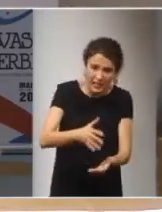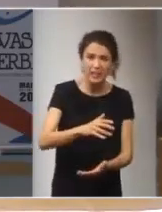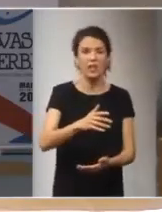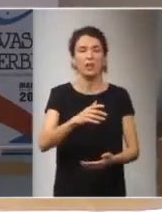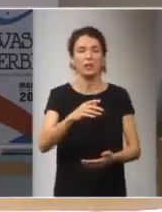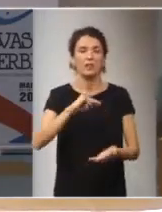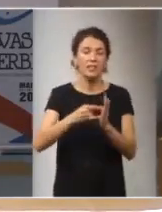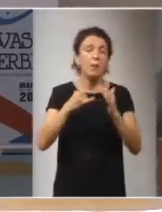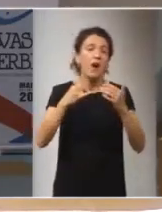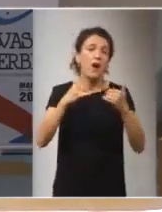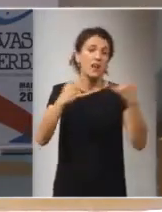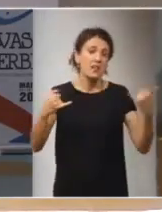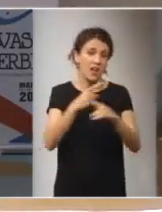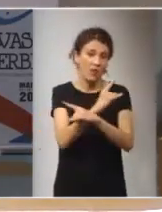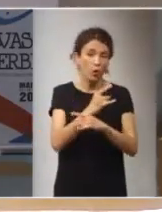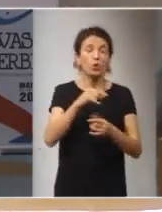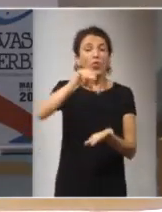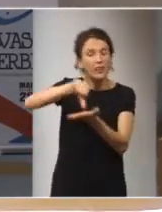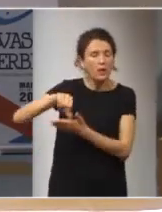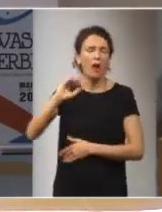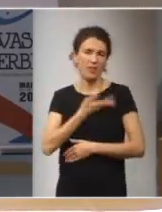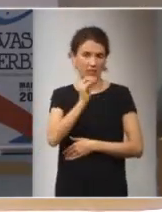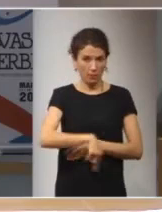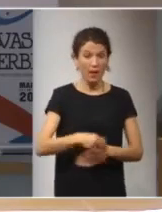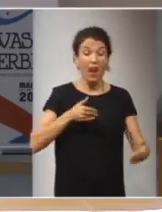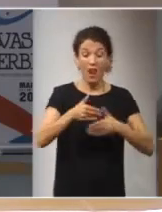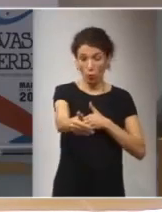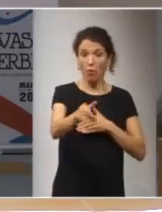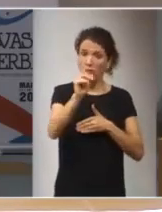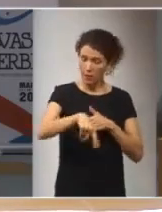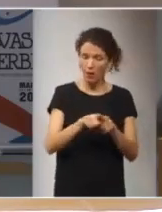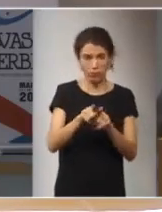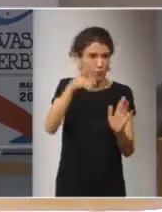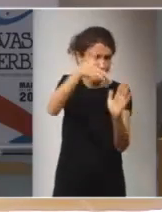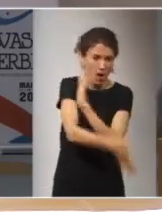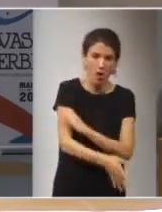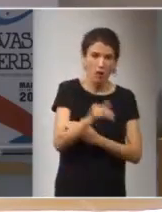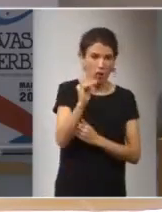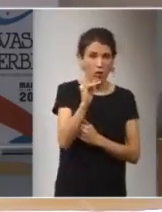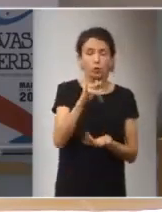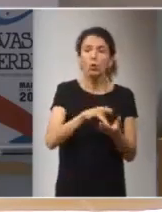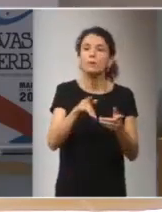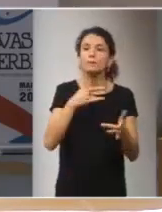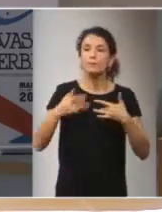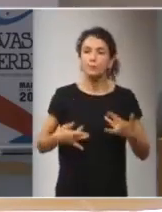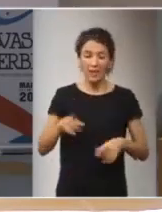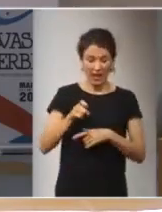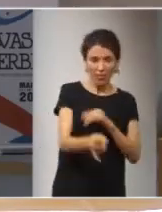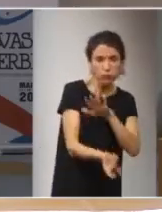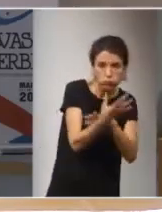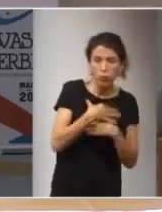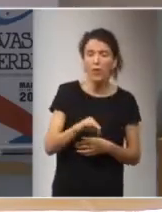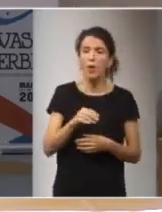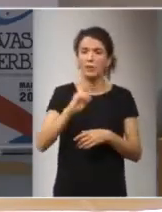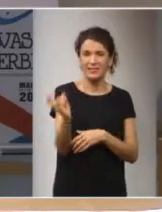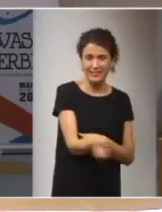sistema nervioso central a largo plazo de forma crónica van a producir diferentes cánceres y diferentes